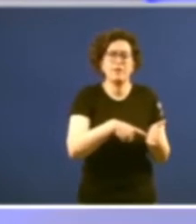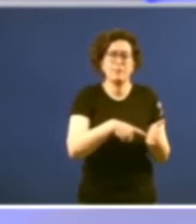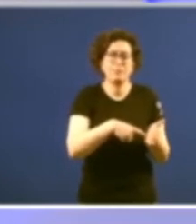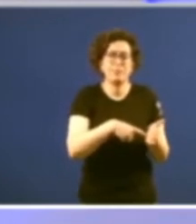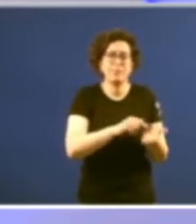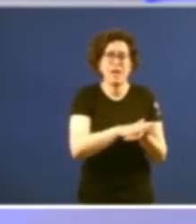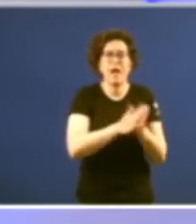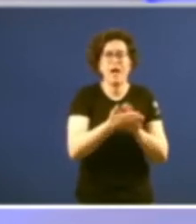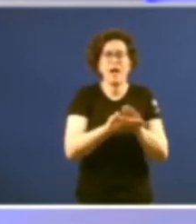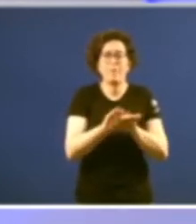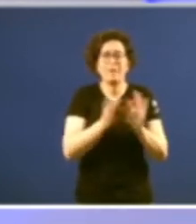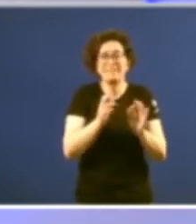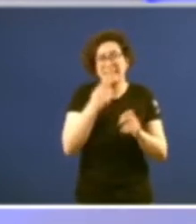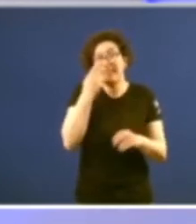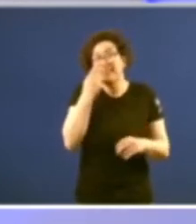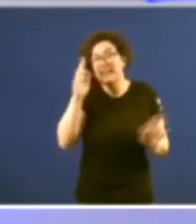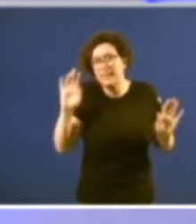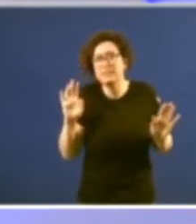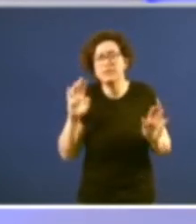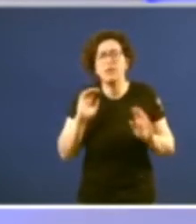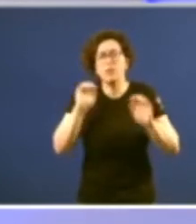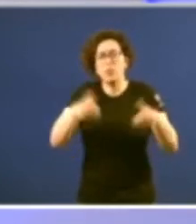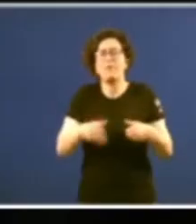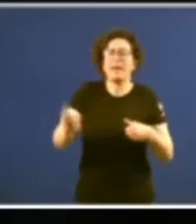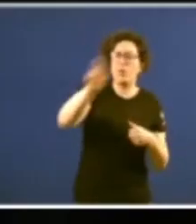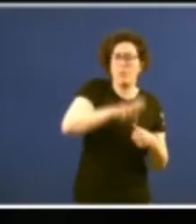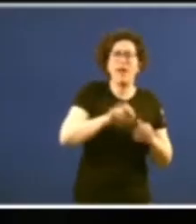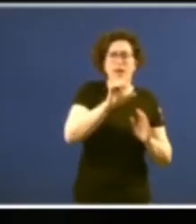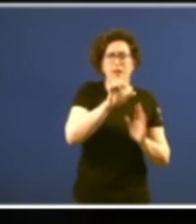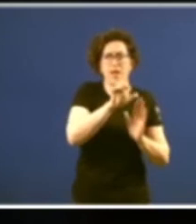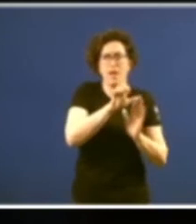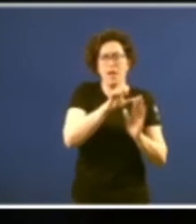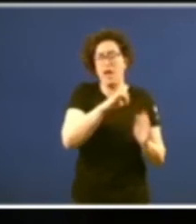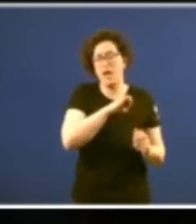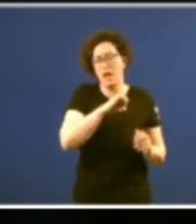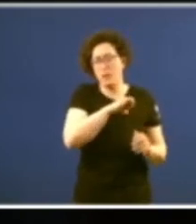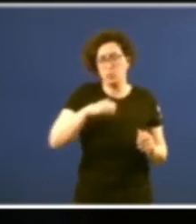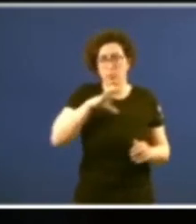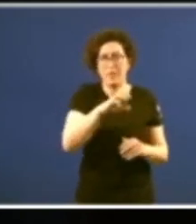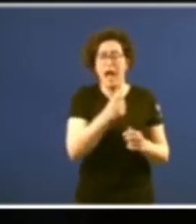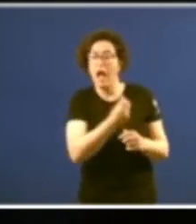ese interese por volver a recuperar a autonomía hai varios artigos na página unha delas un deles é do